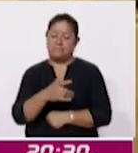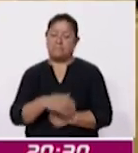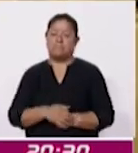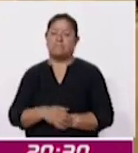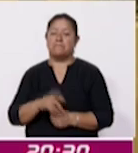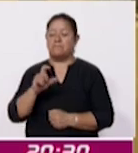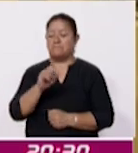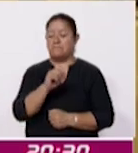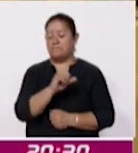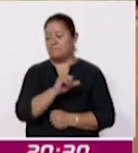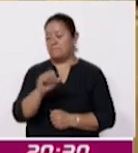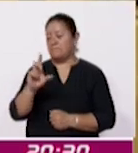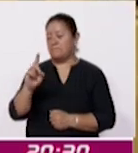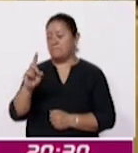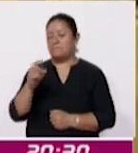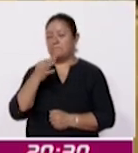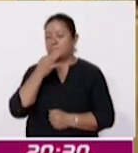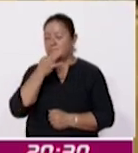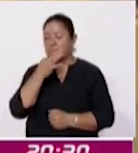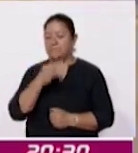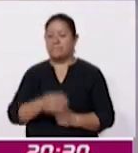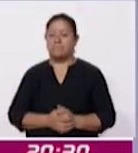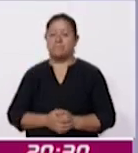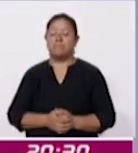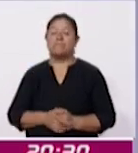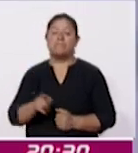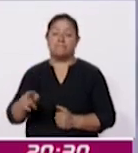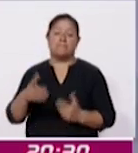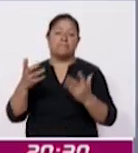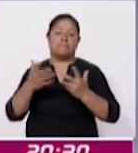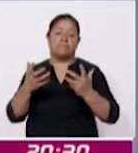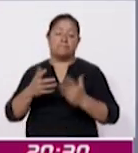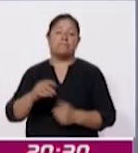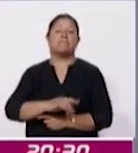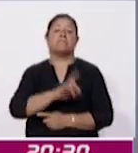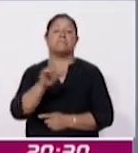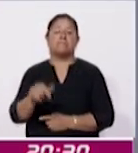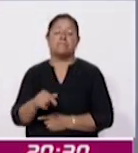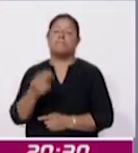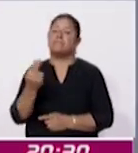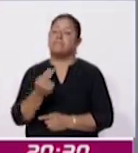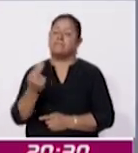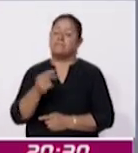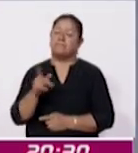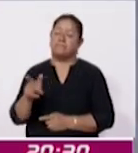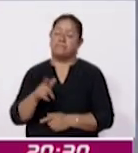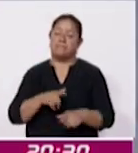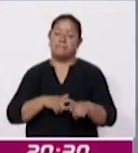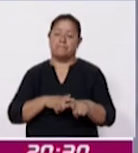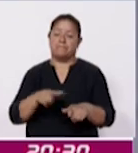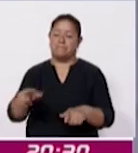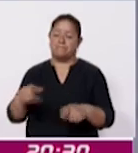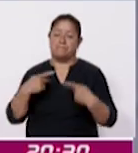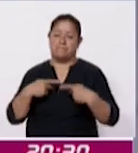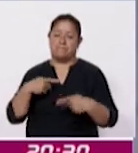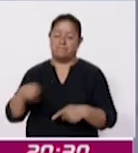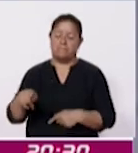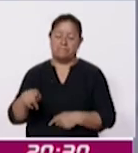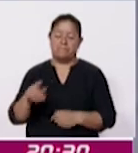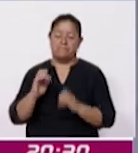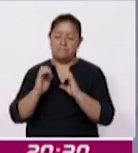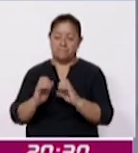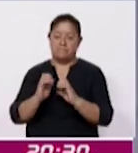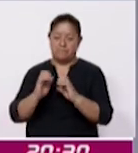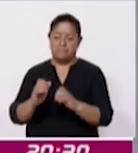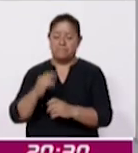de 20 a 30 minutos después de realizarla. Es necesario mantener al paciente en observación por unas horas